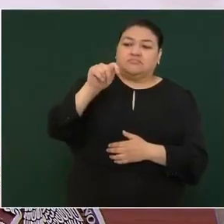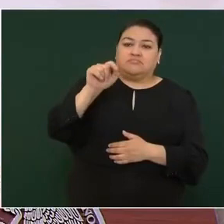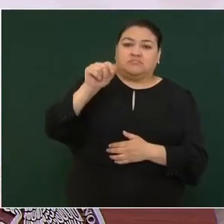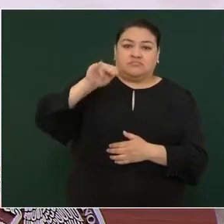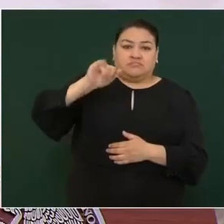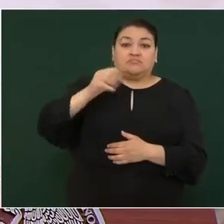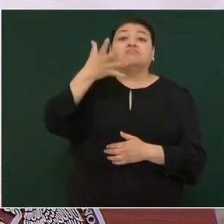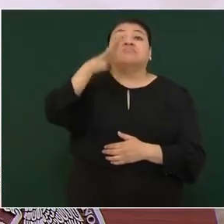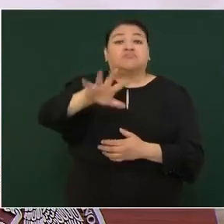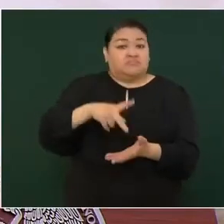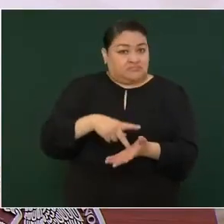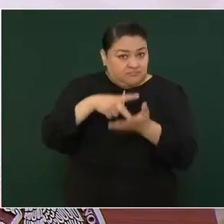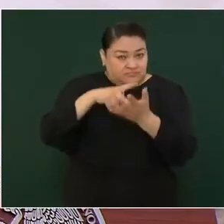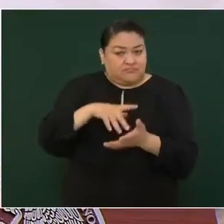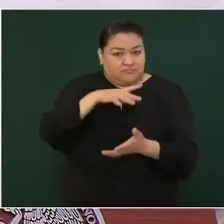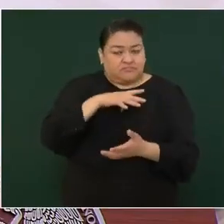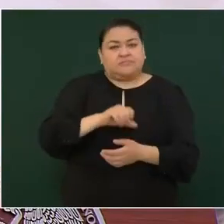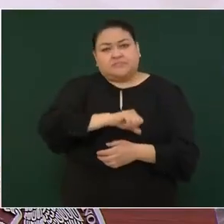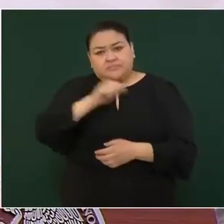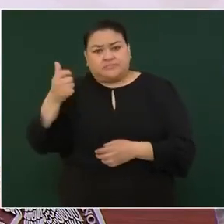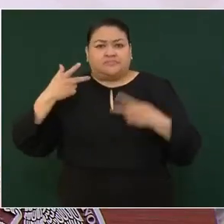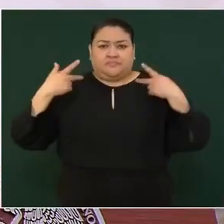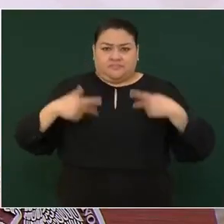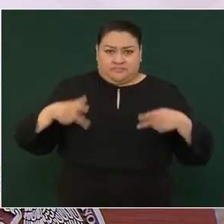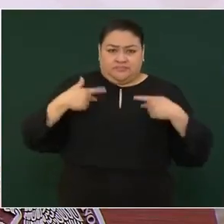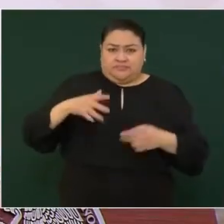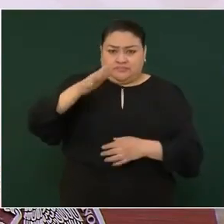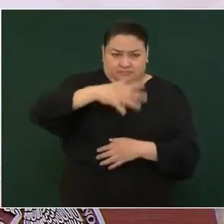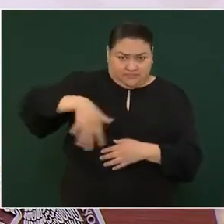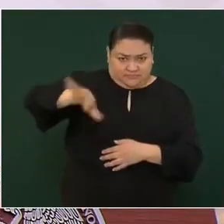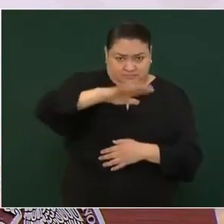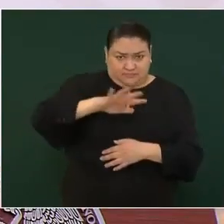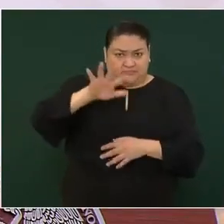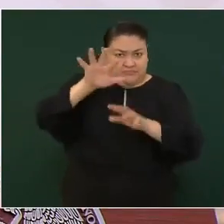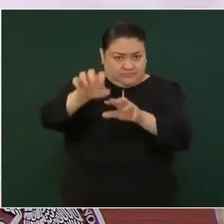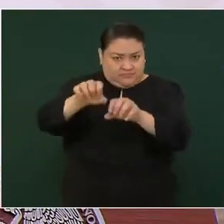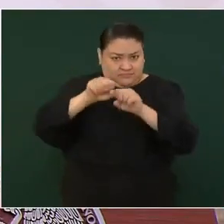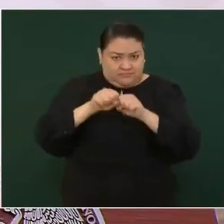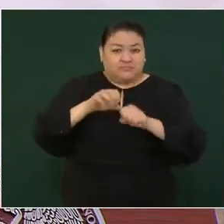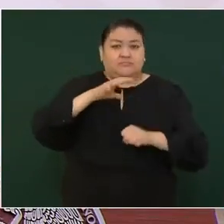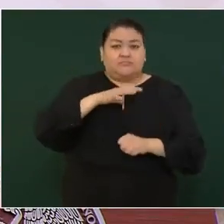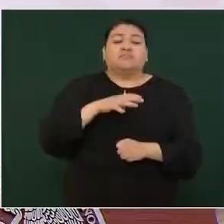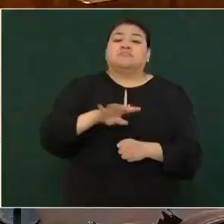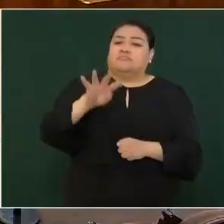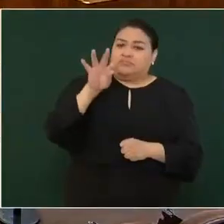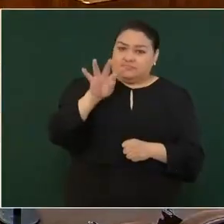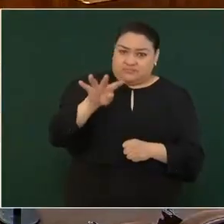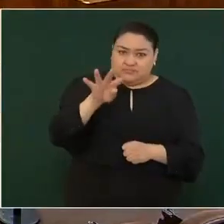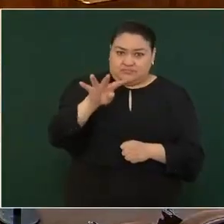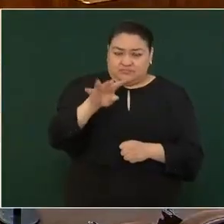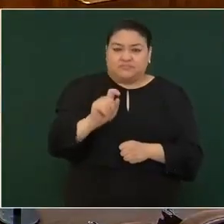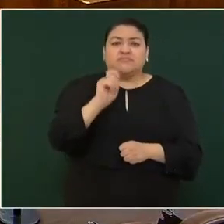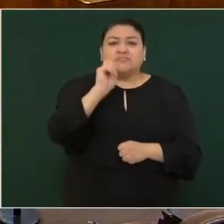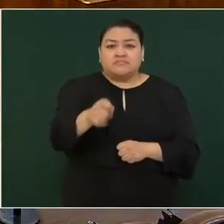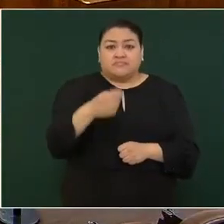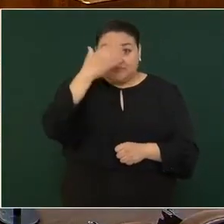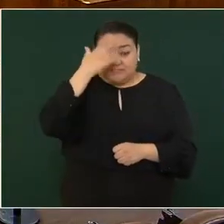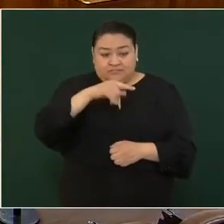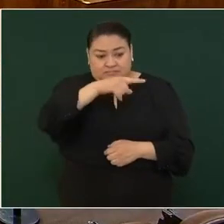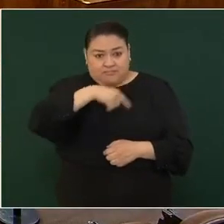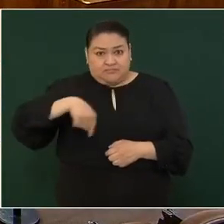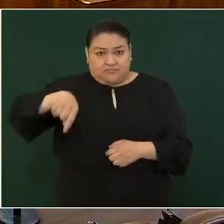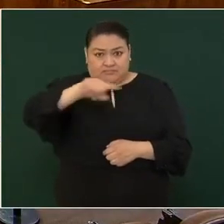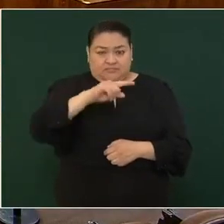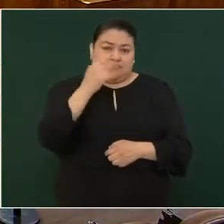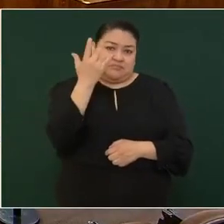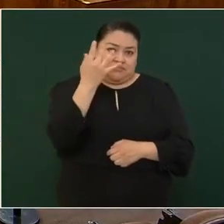En cuanto a búsqueda y rescate, se han registrado 19 eventos, han participado 59